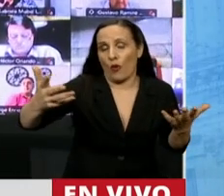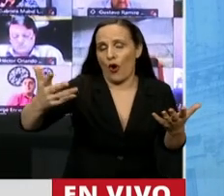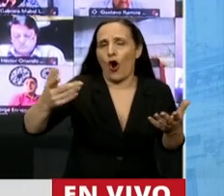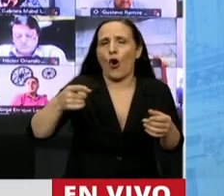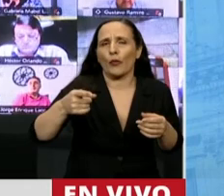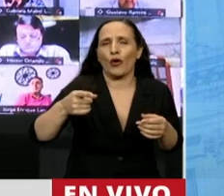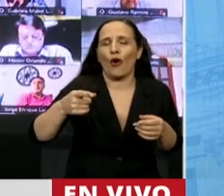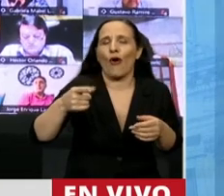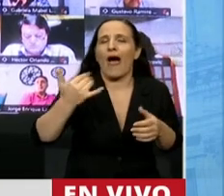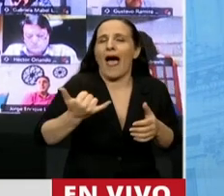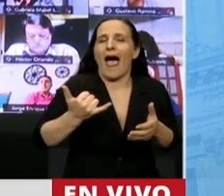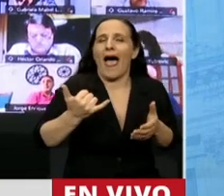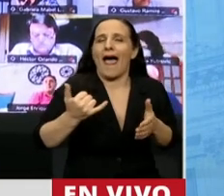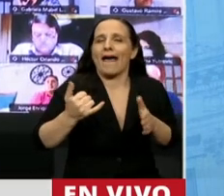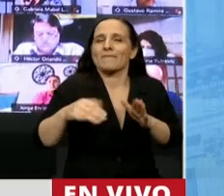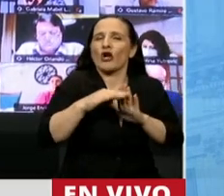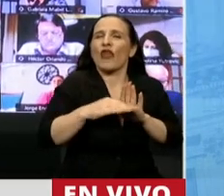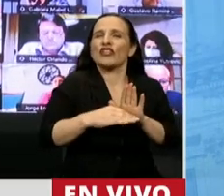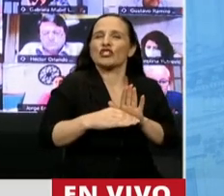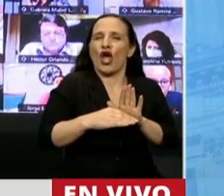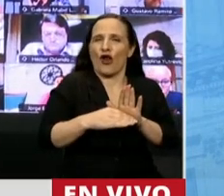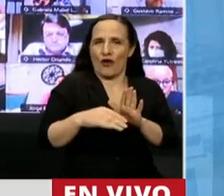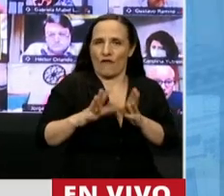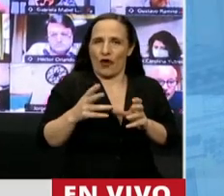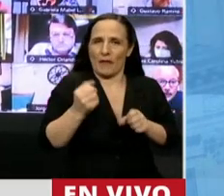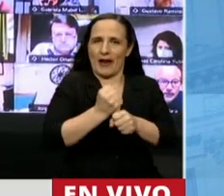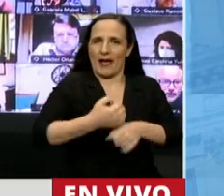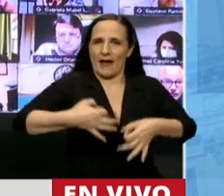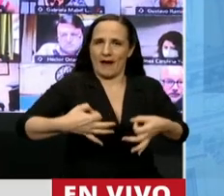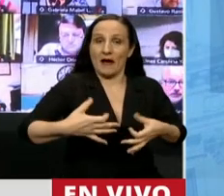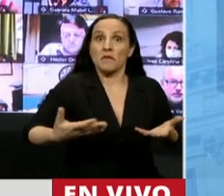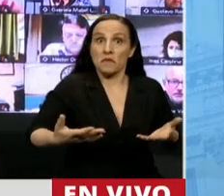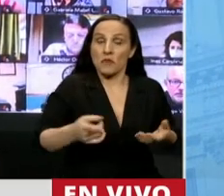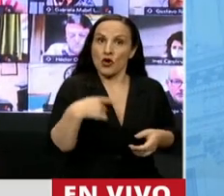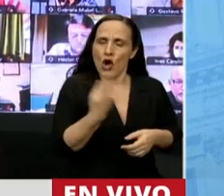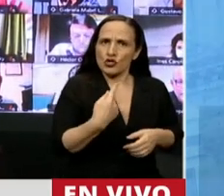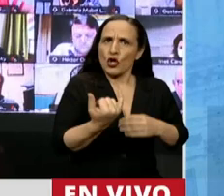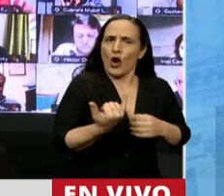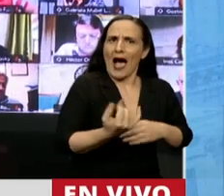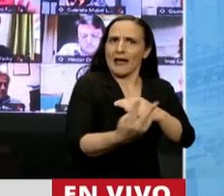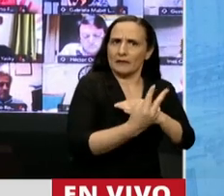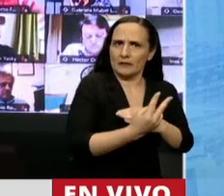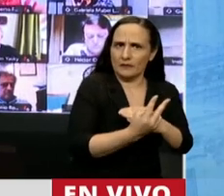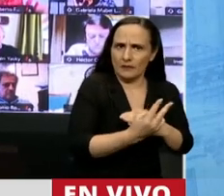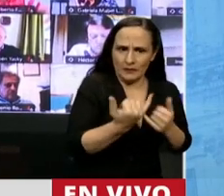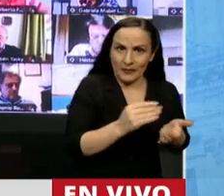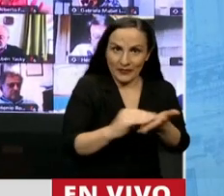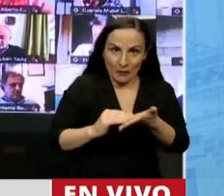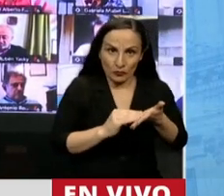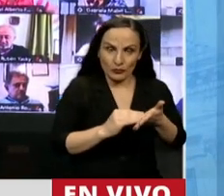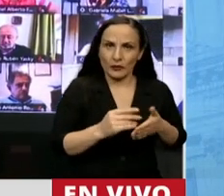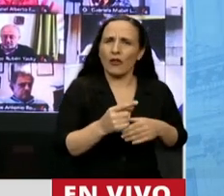principio, nos pusieron muchas condiciones para ejercerla. Los fueros nuestros, señora diputada, señora Presidenta,